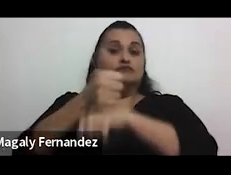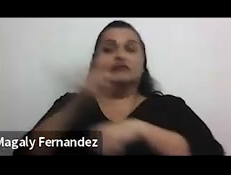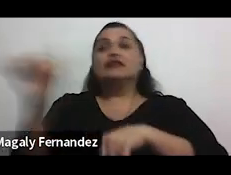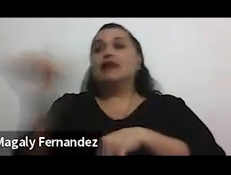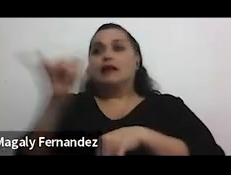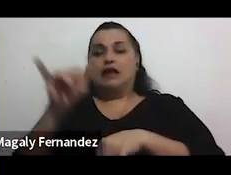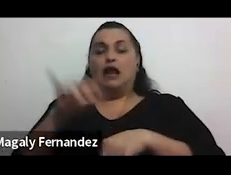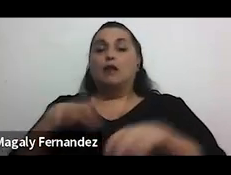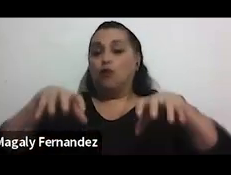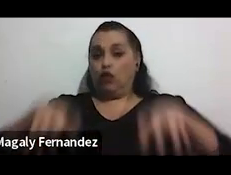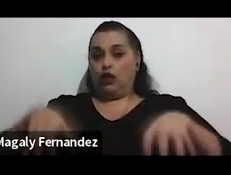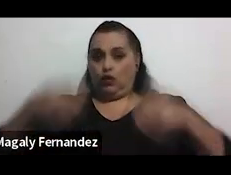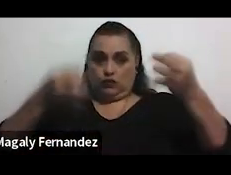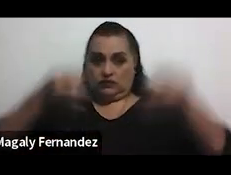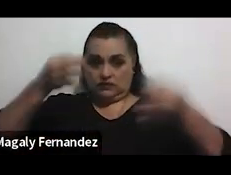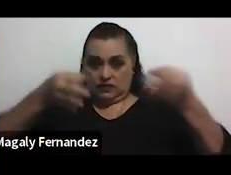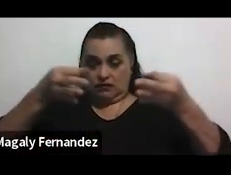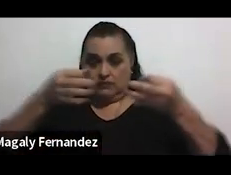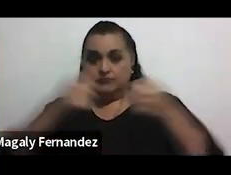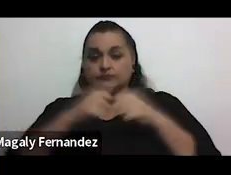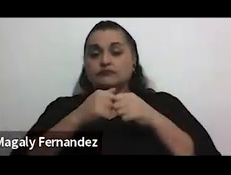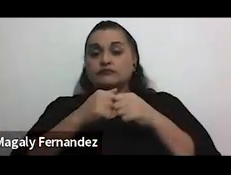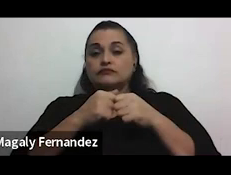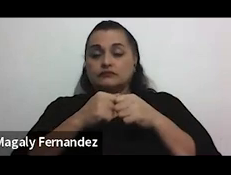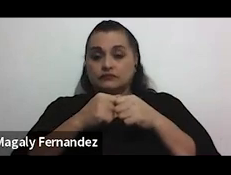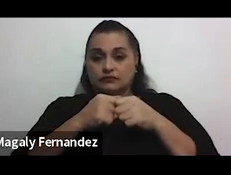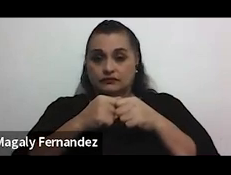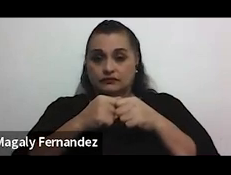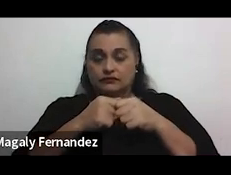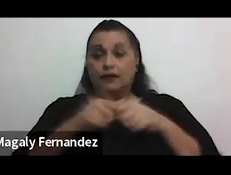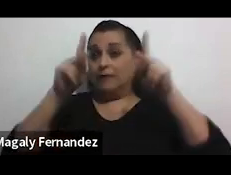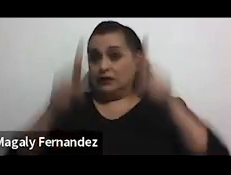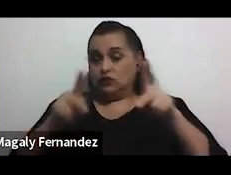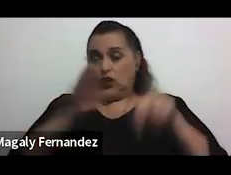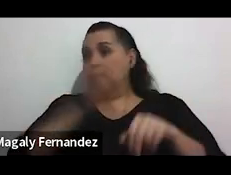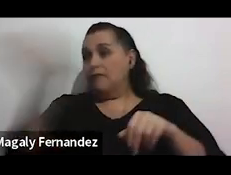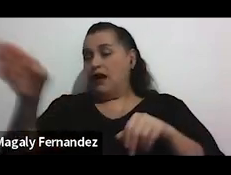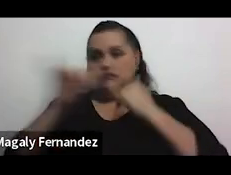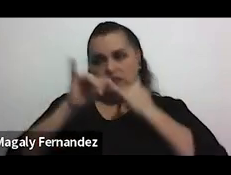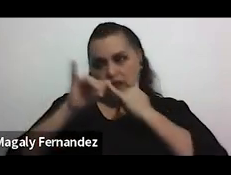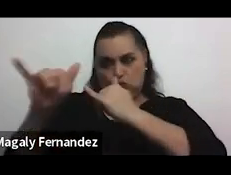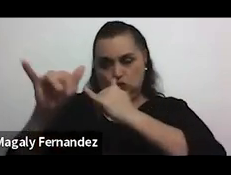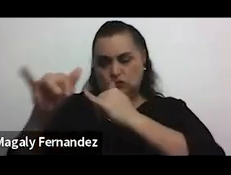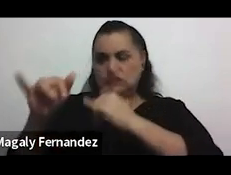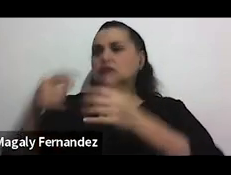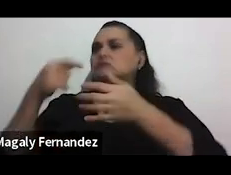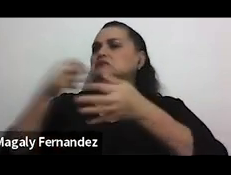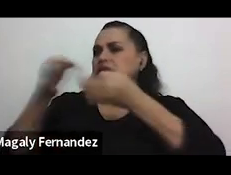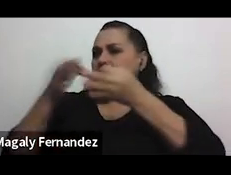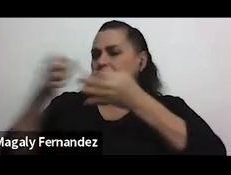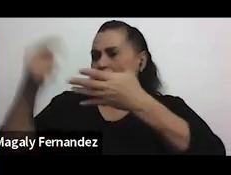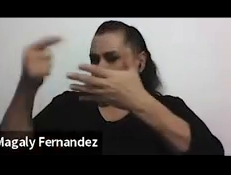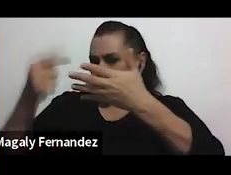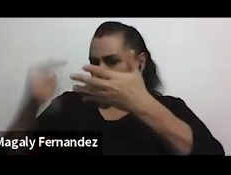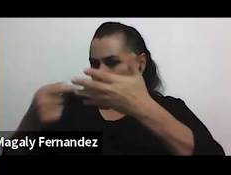el Poder Judicial donde la persona va y pone su su testimonio al